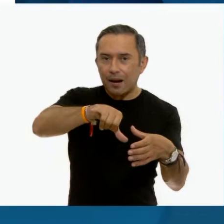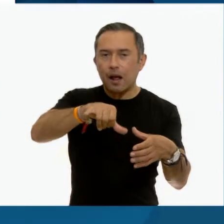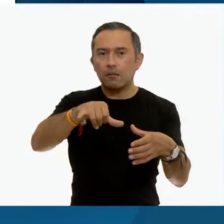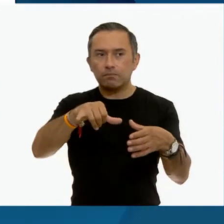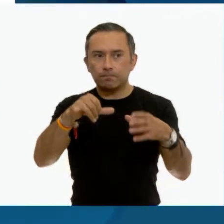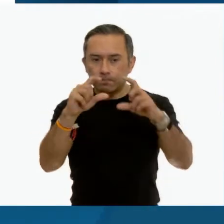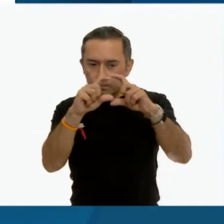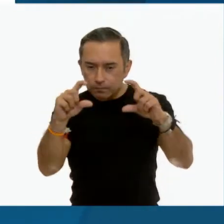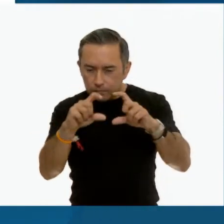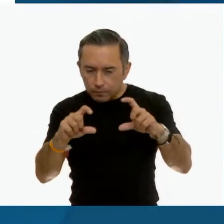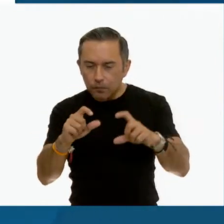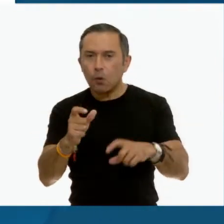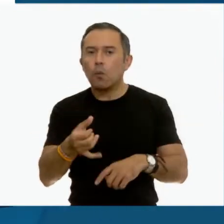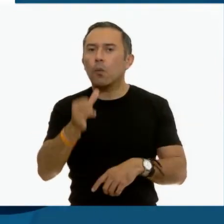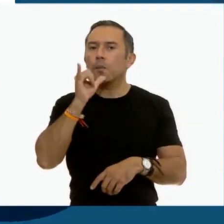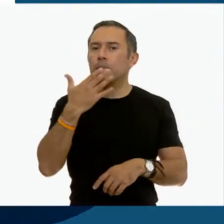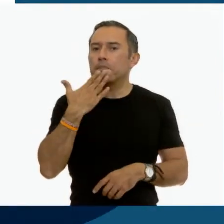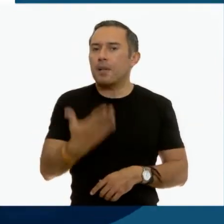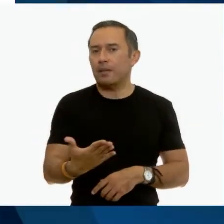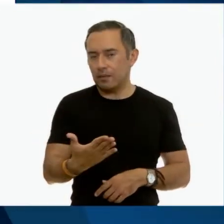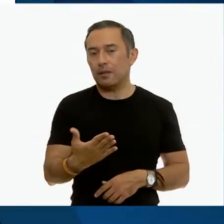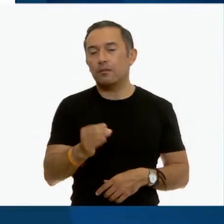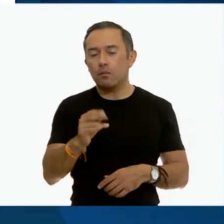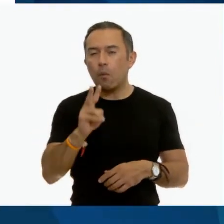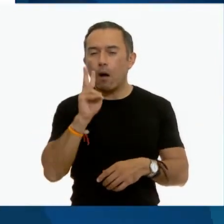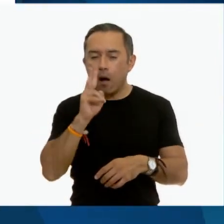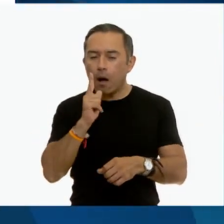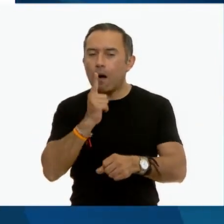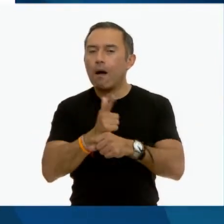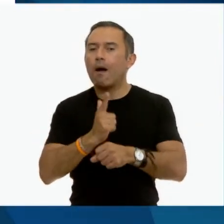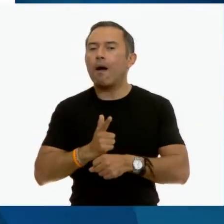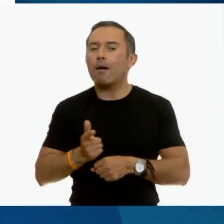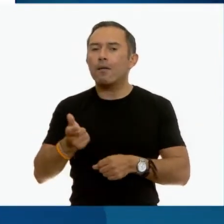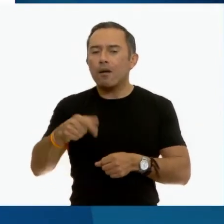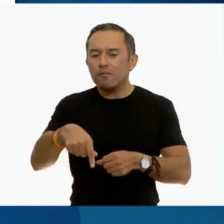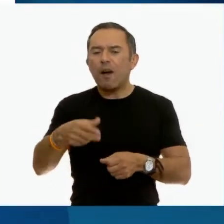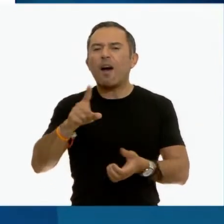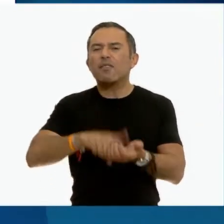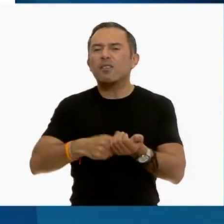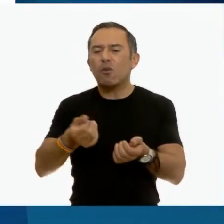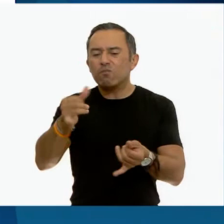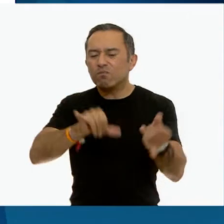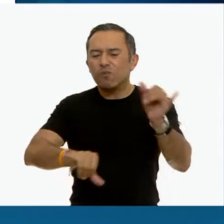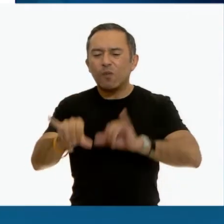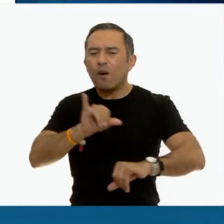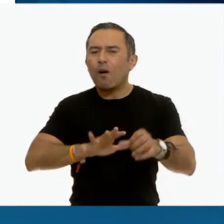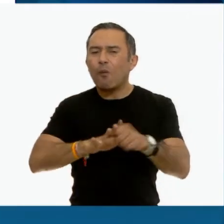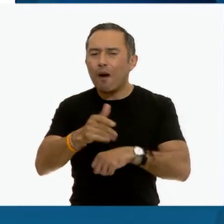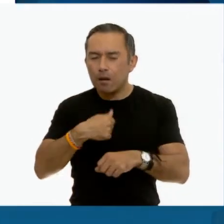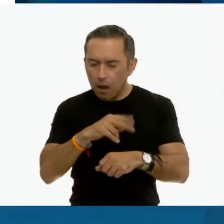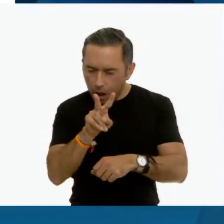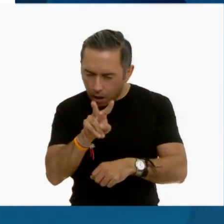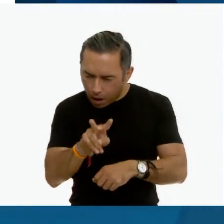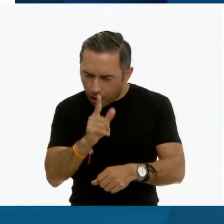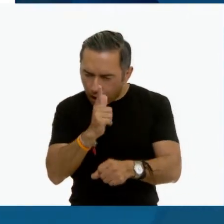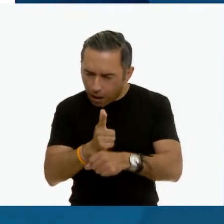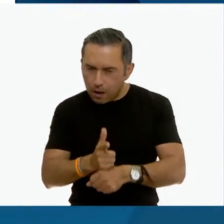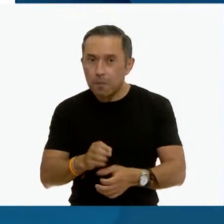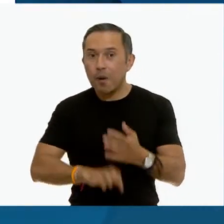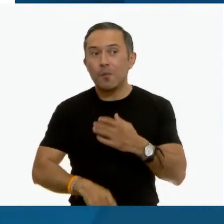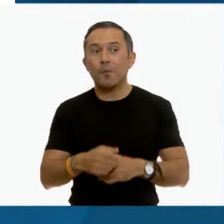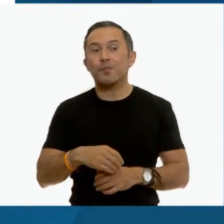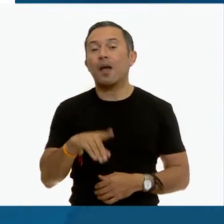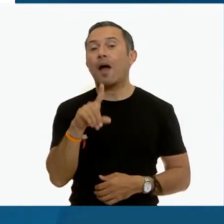nos permite identificar la clasificación de las sustancias que bebemos. Si te das cuenta... Agua potable.